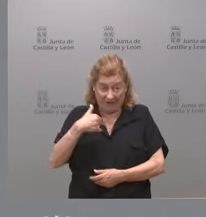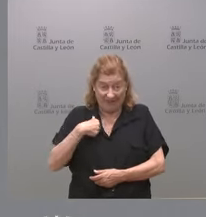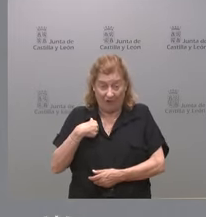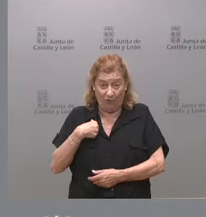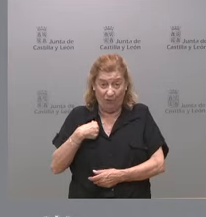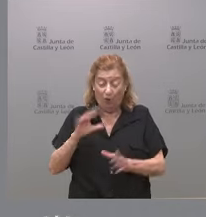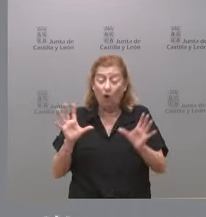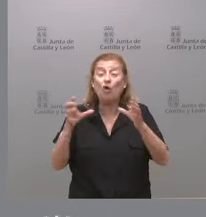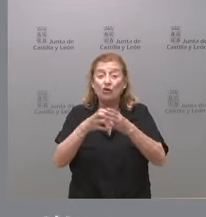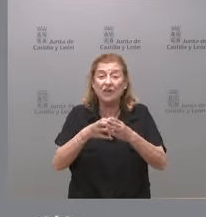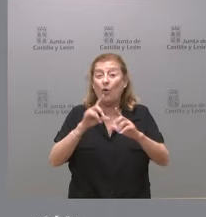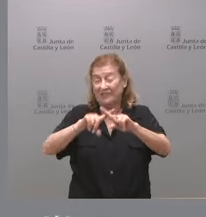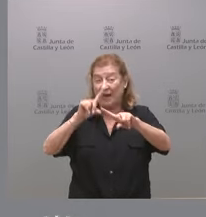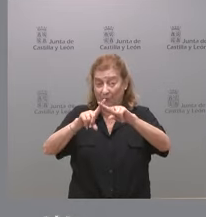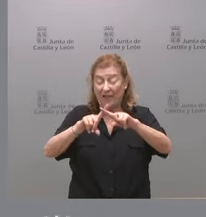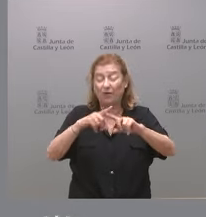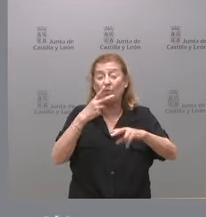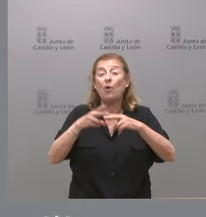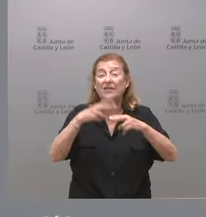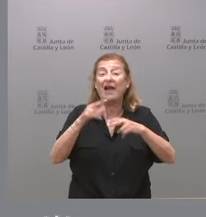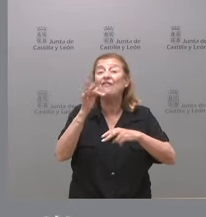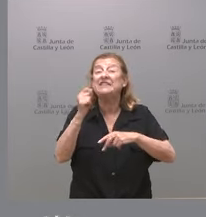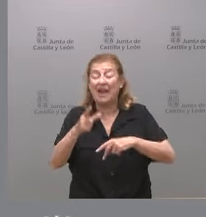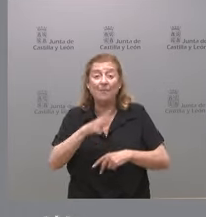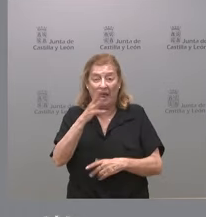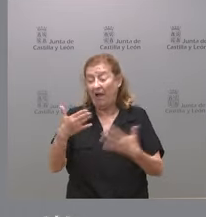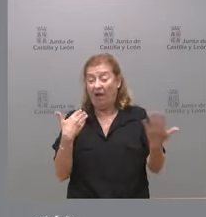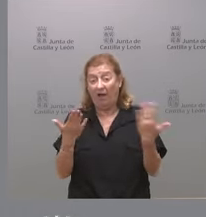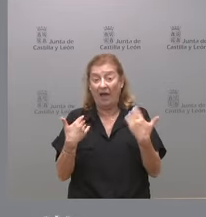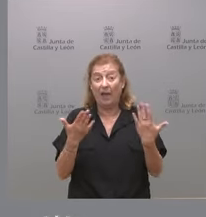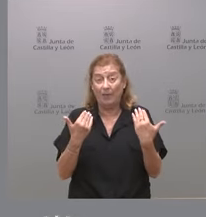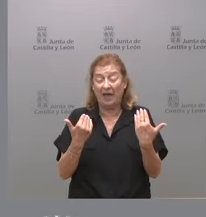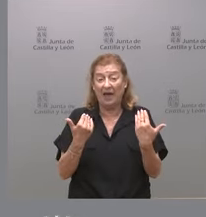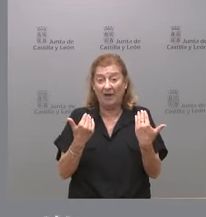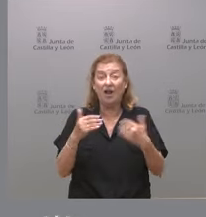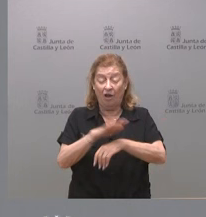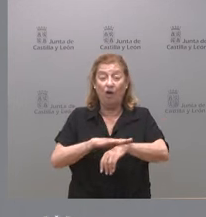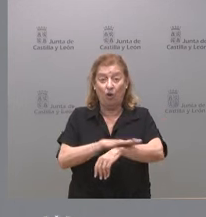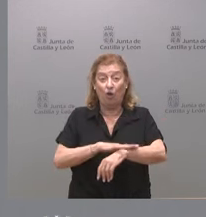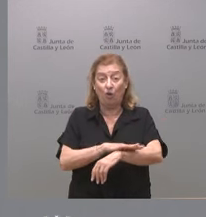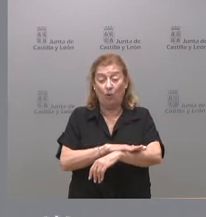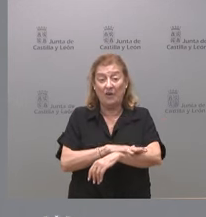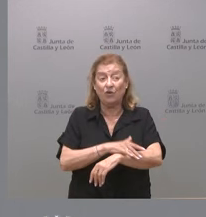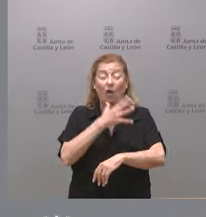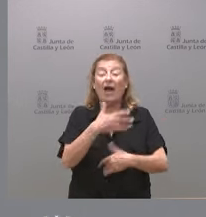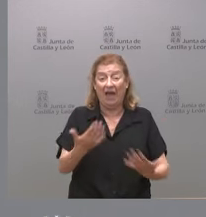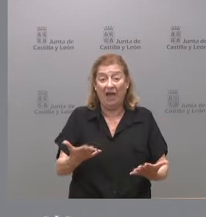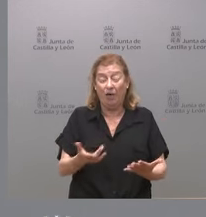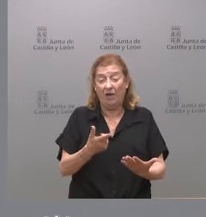consejo extraordinario de política fiscal y financiera para hablar de lo que el gobierno está